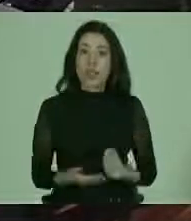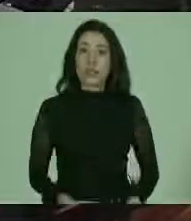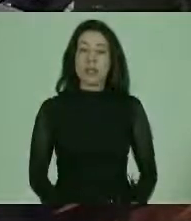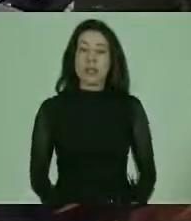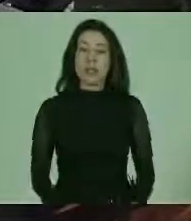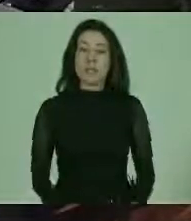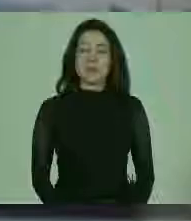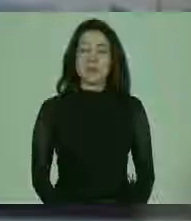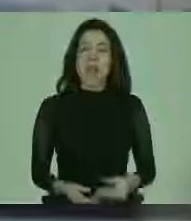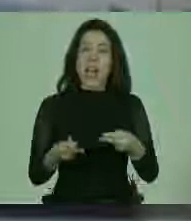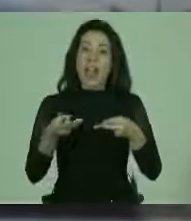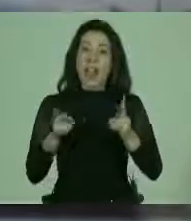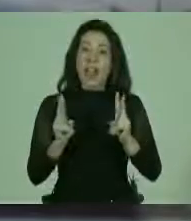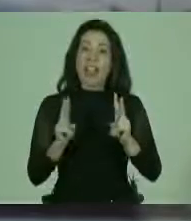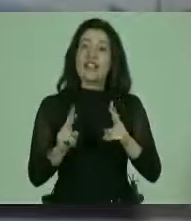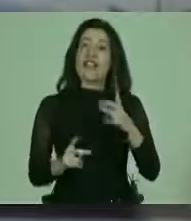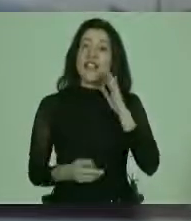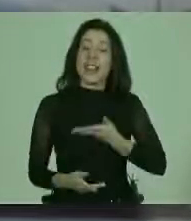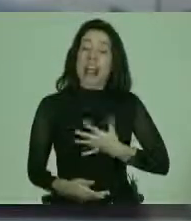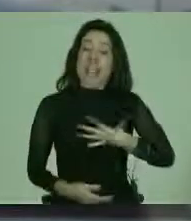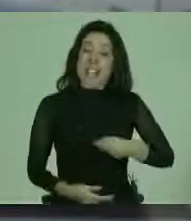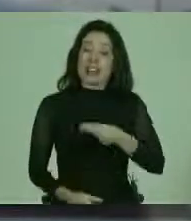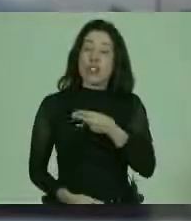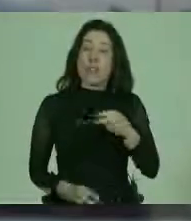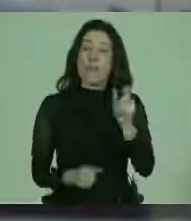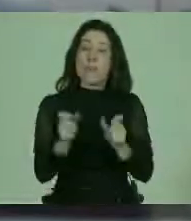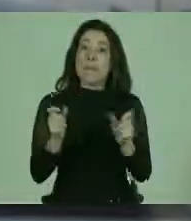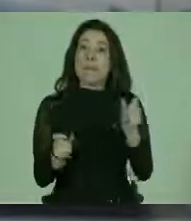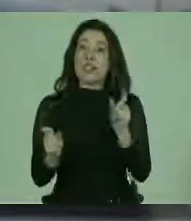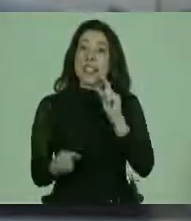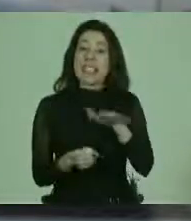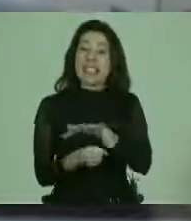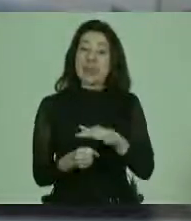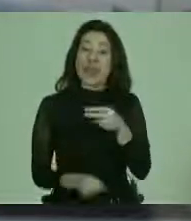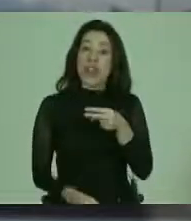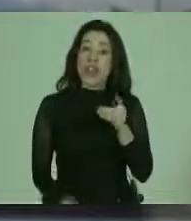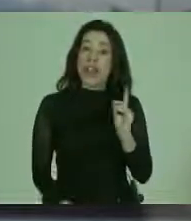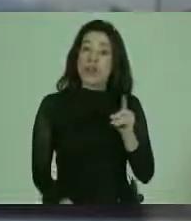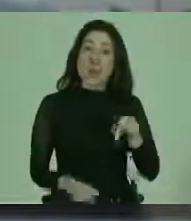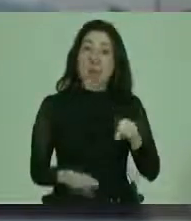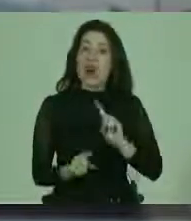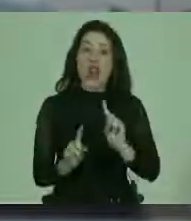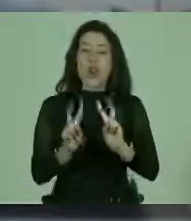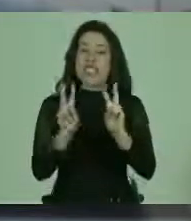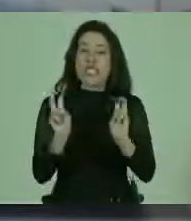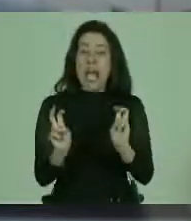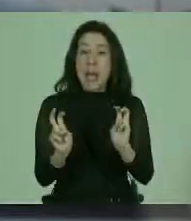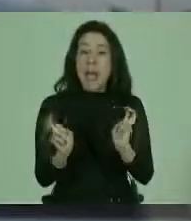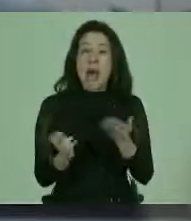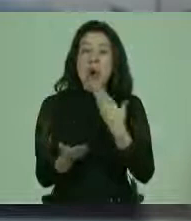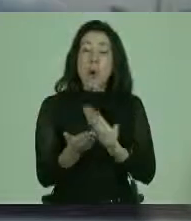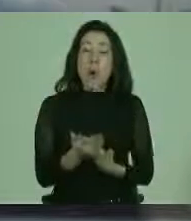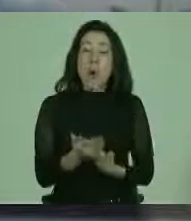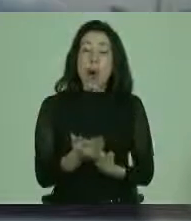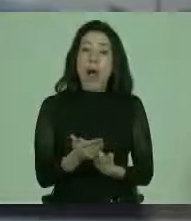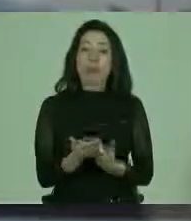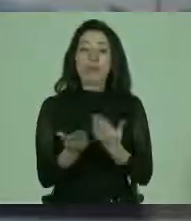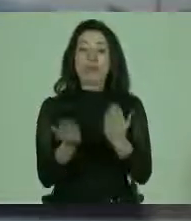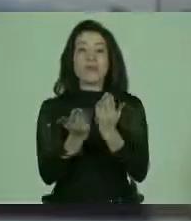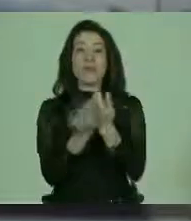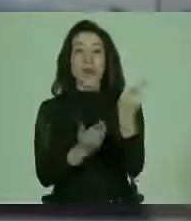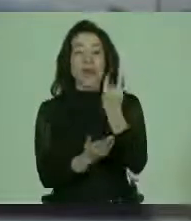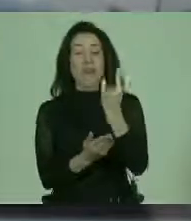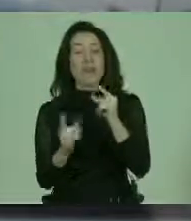los derechos reproductivos y sexuales de las personas en situación de discapacidad hoy día no es tema. Cuando desde la academia se